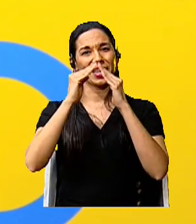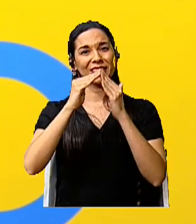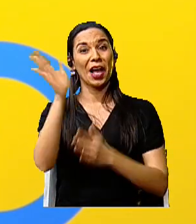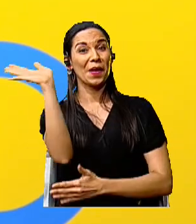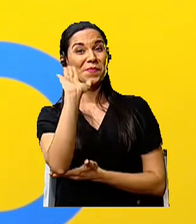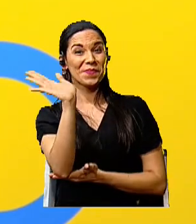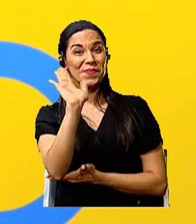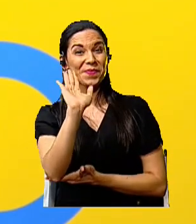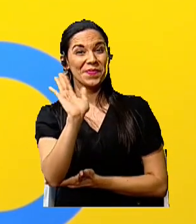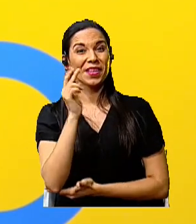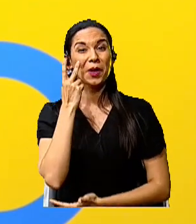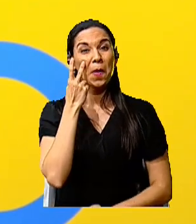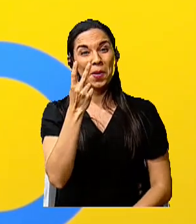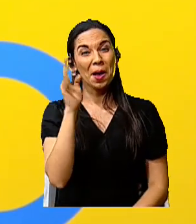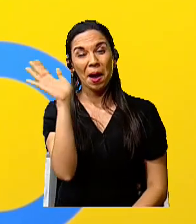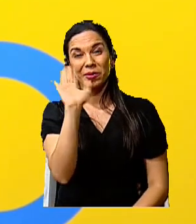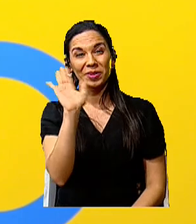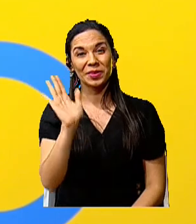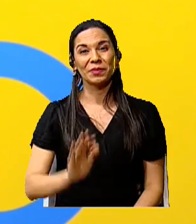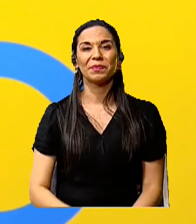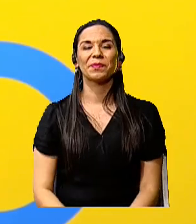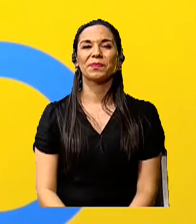Hasta la próxima. Adiós.